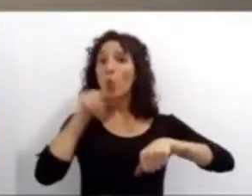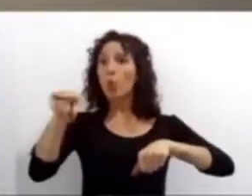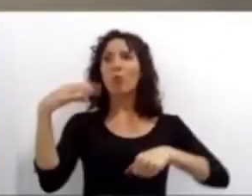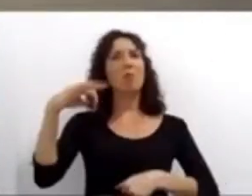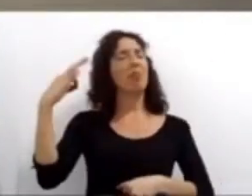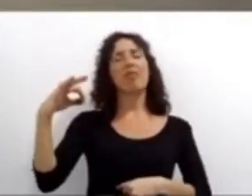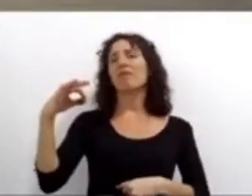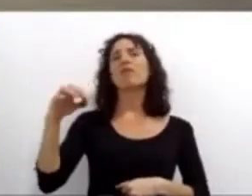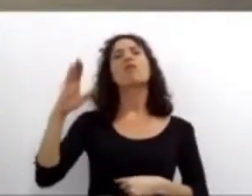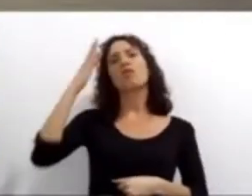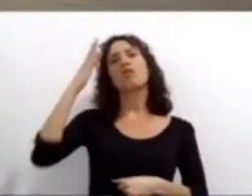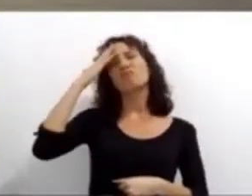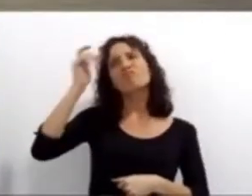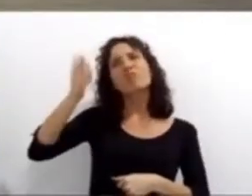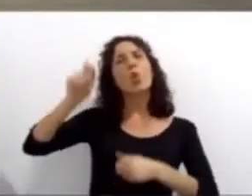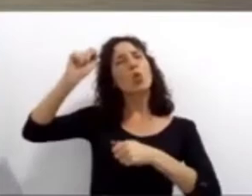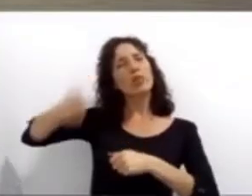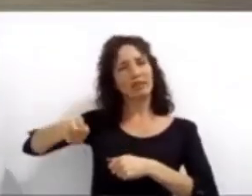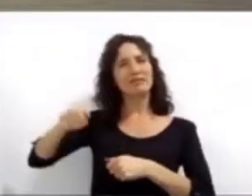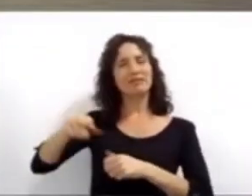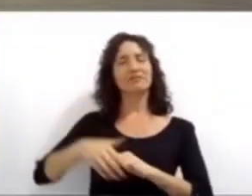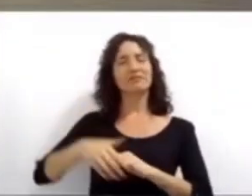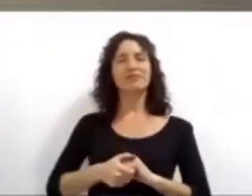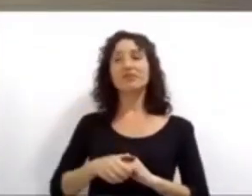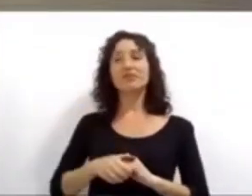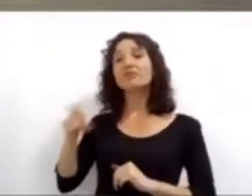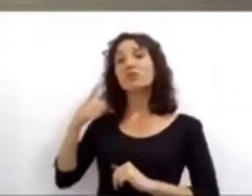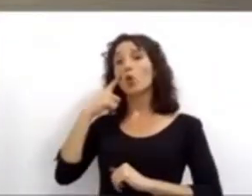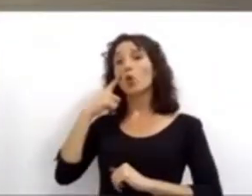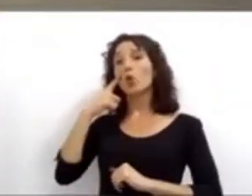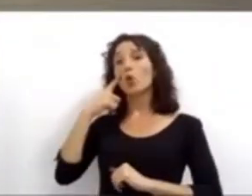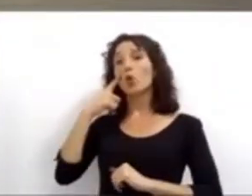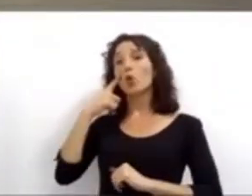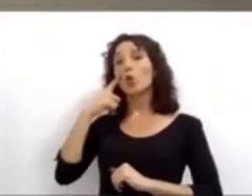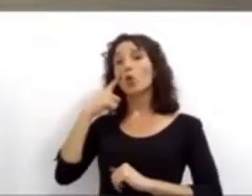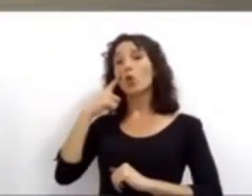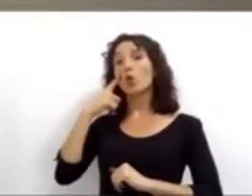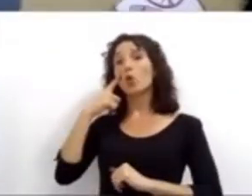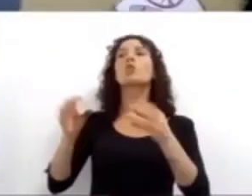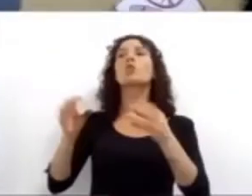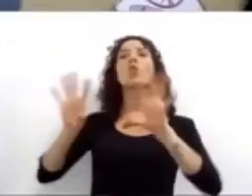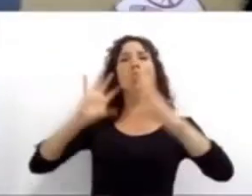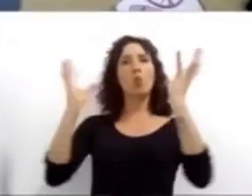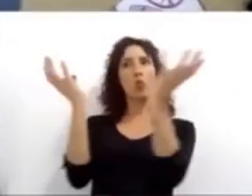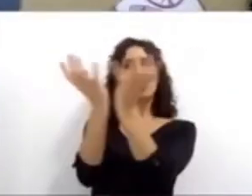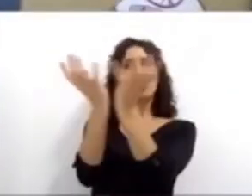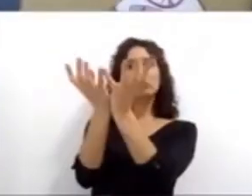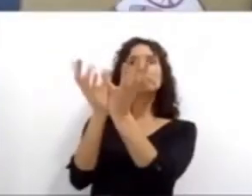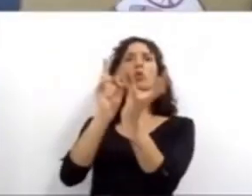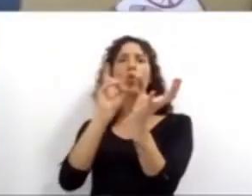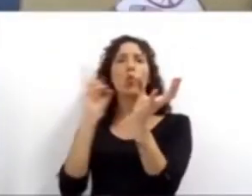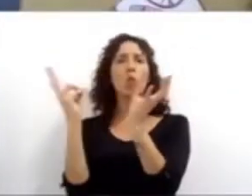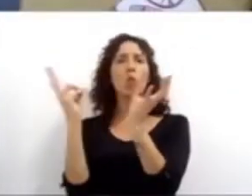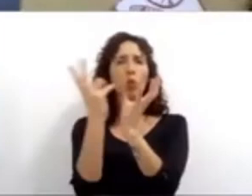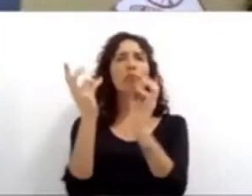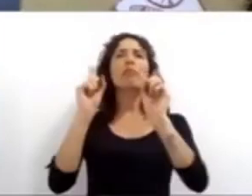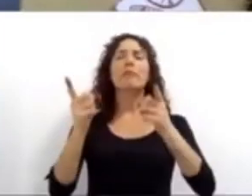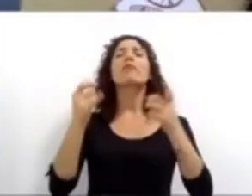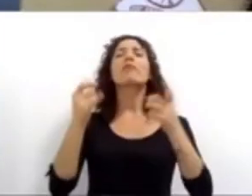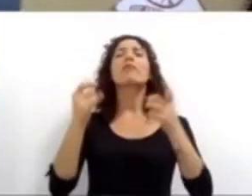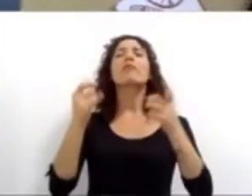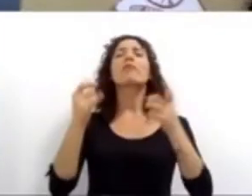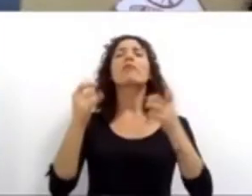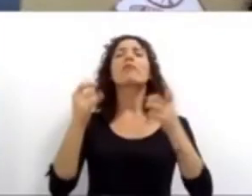investigación fuimos partícipes activos del comité de emergencia ambiental junto a las organizaciones ambientalistas quiero saludar